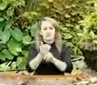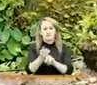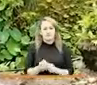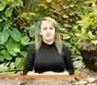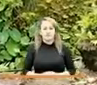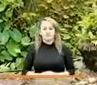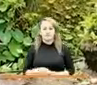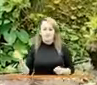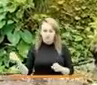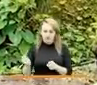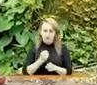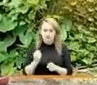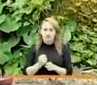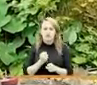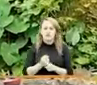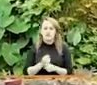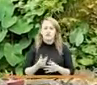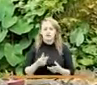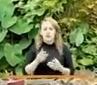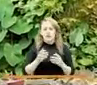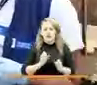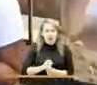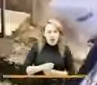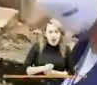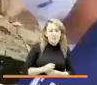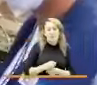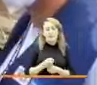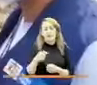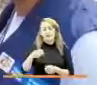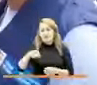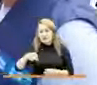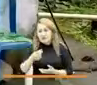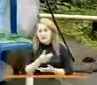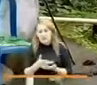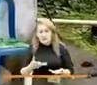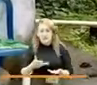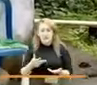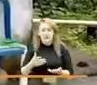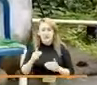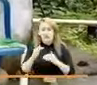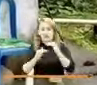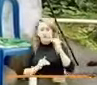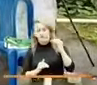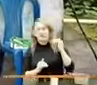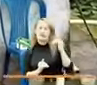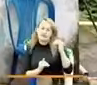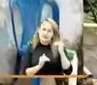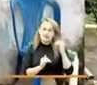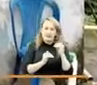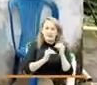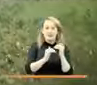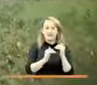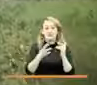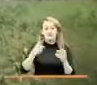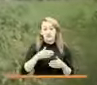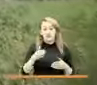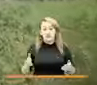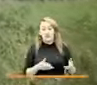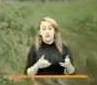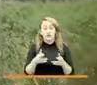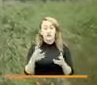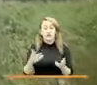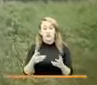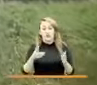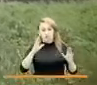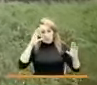Trabajamos para reducir el hambre, las carencias básicas y la inequidad. Diseñamos una ruta para la superación de la pobreza que mejora la focalización